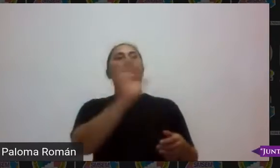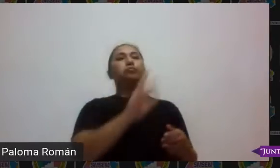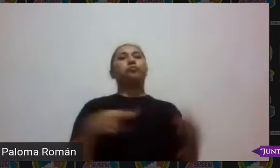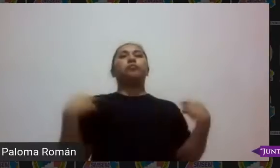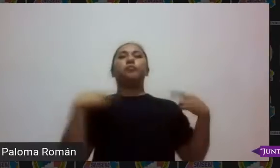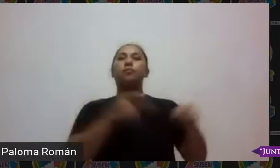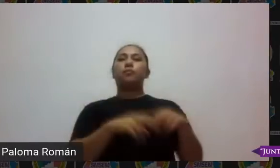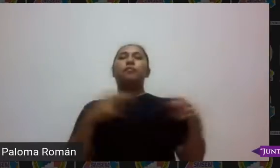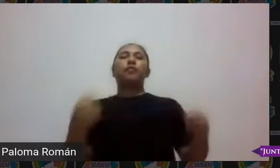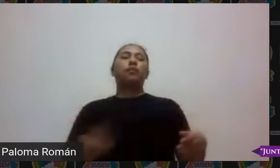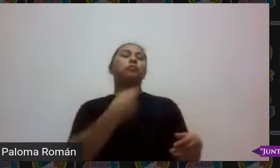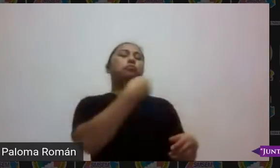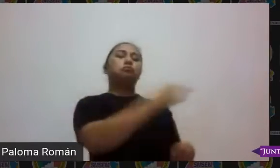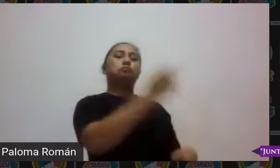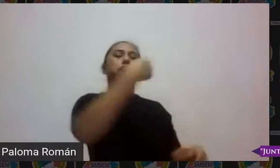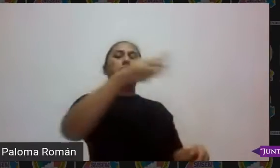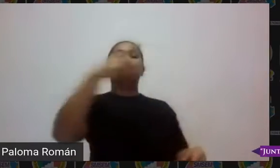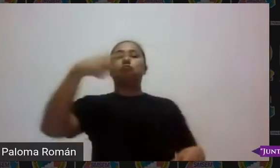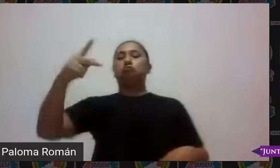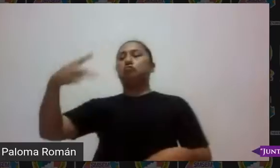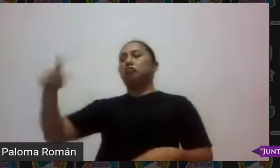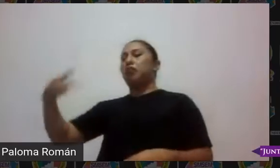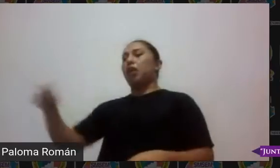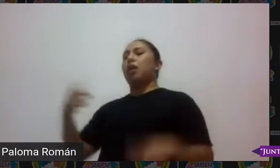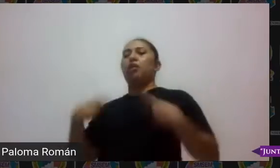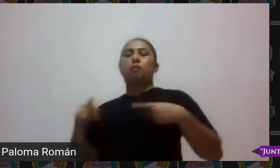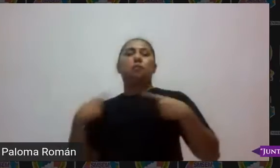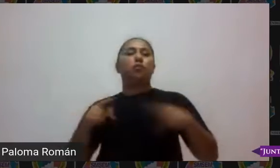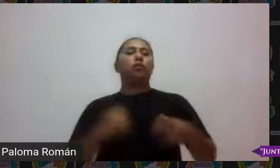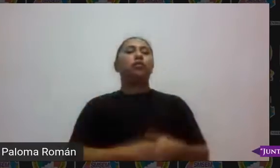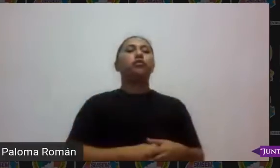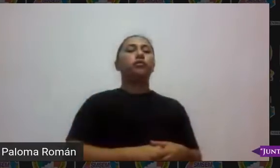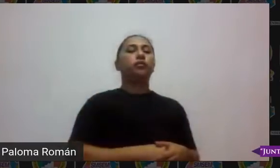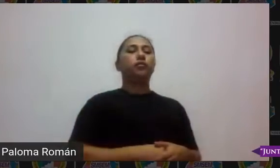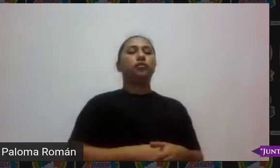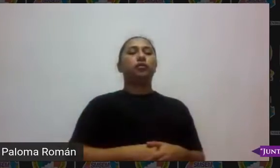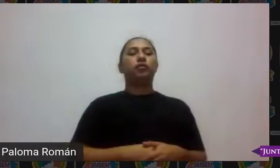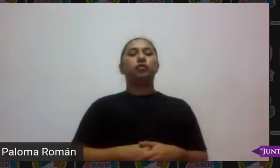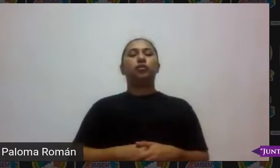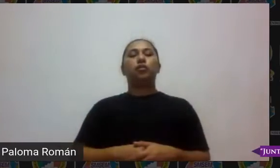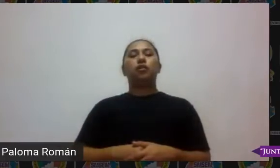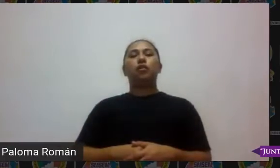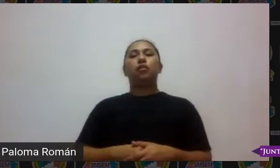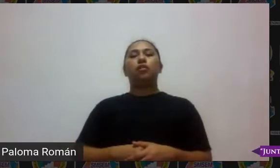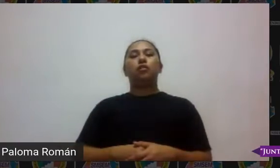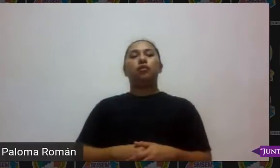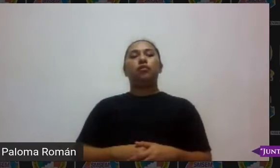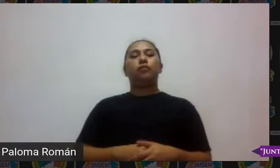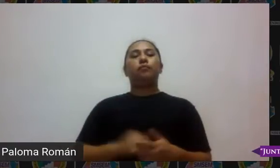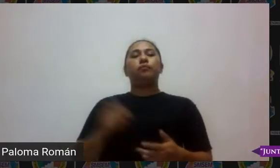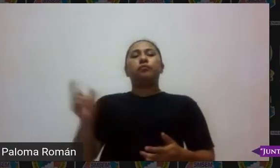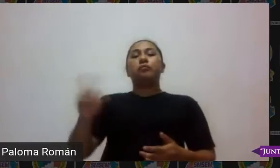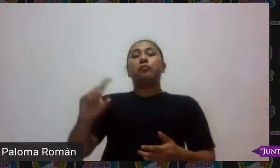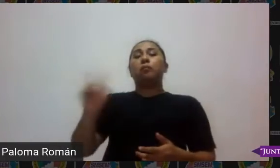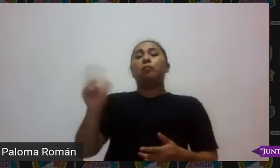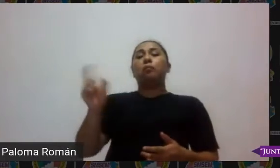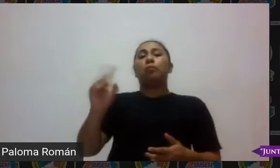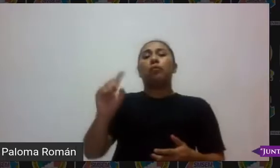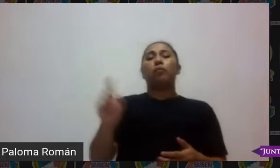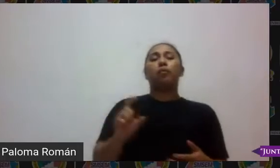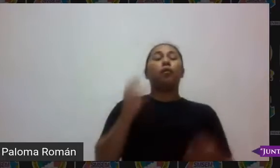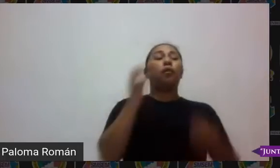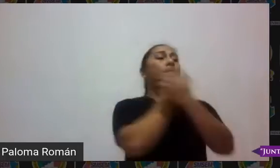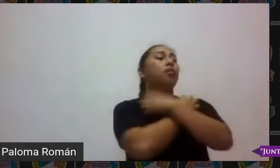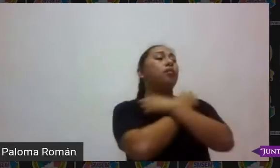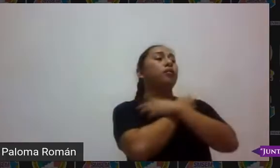examen para cada personaje pues cuando la autoridad va la política educativa va a